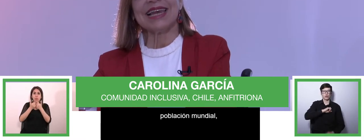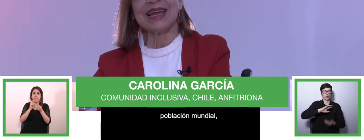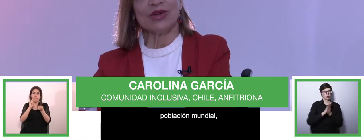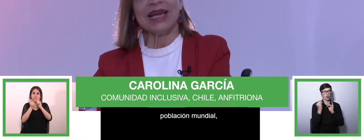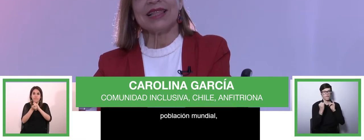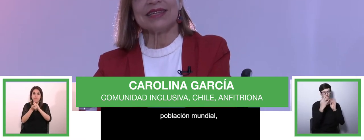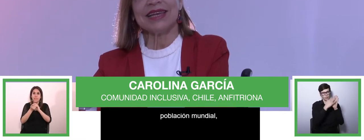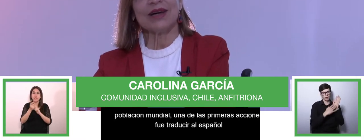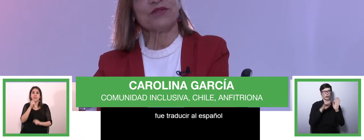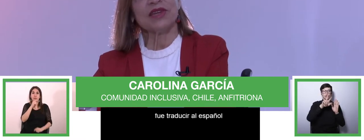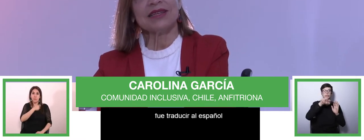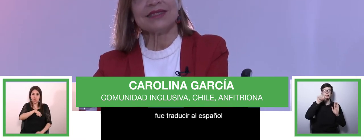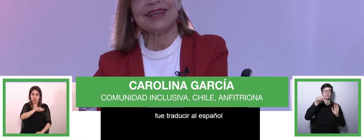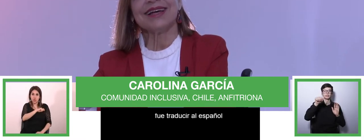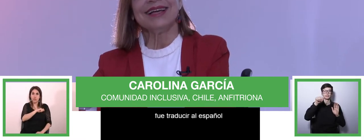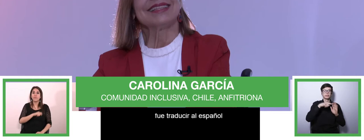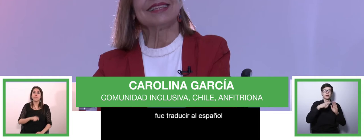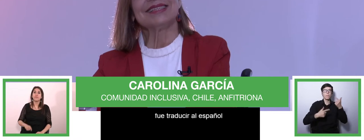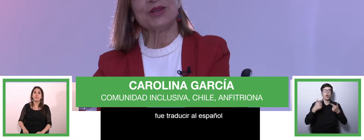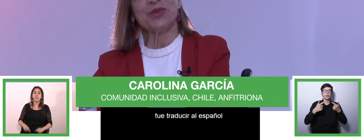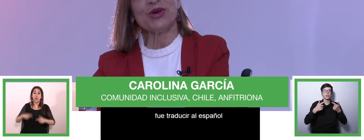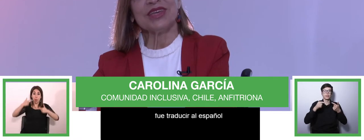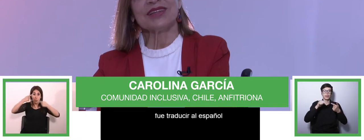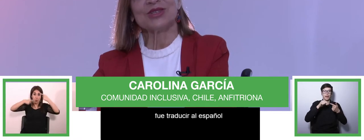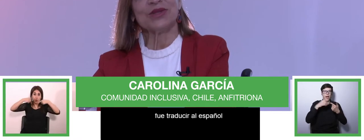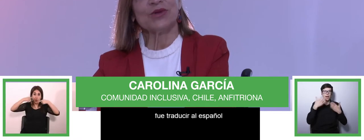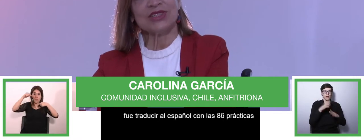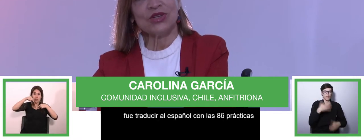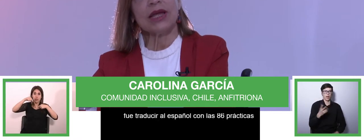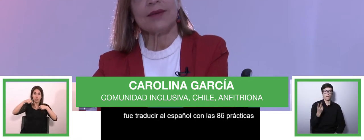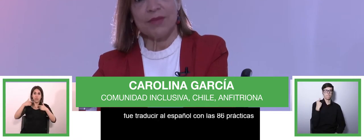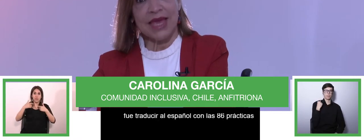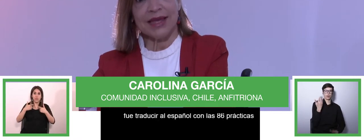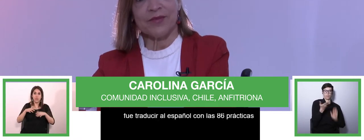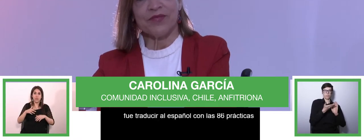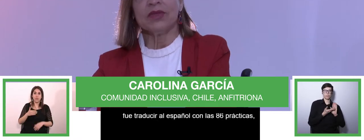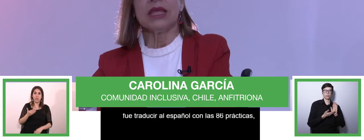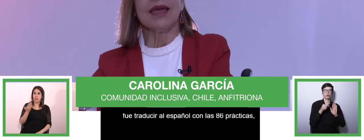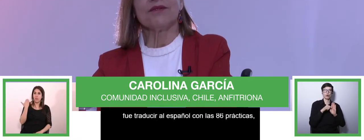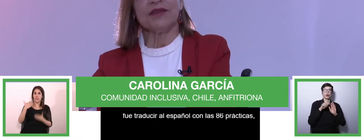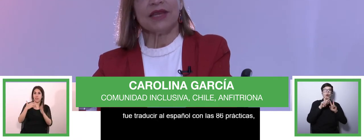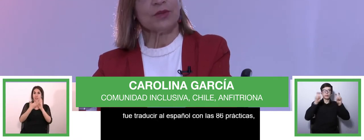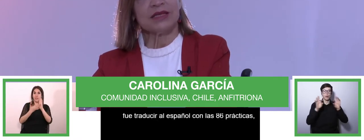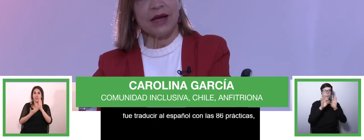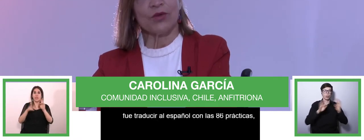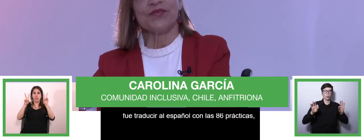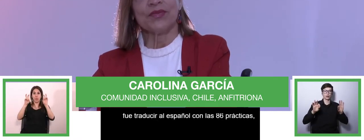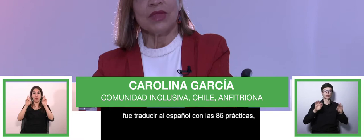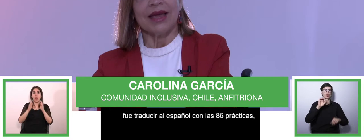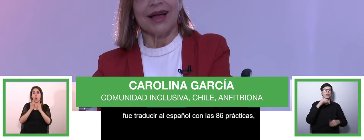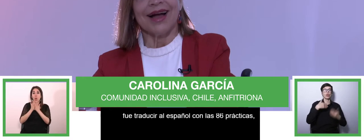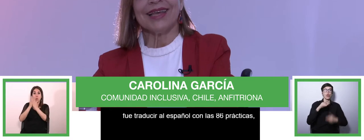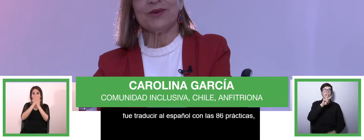galardonadas en la conferencia de Ciro Project sobre educación en Viena en febrero pasado.